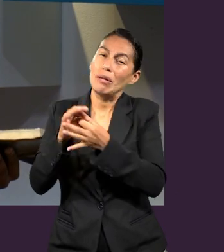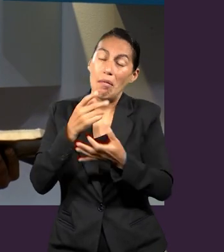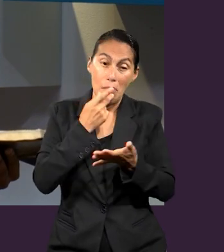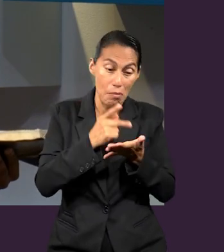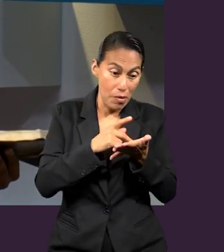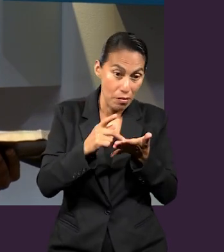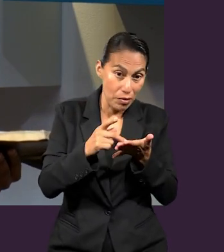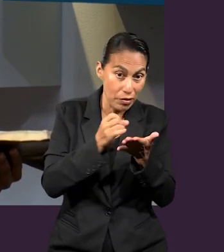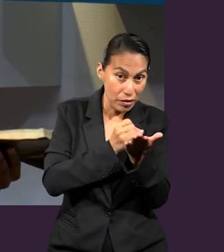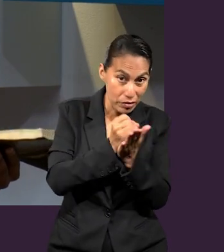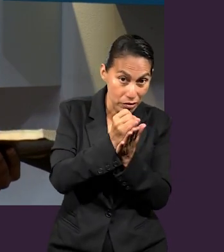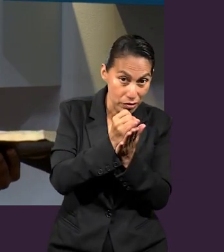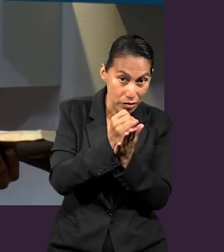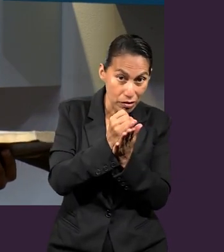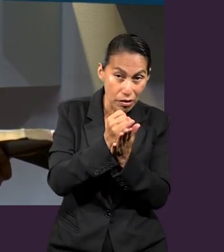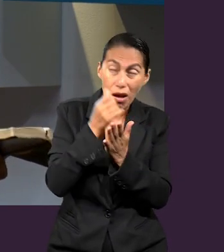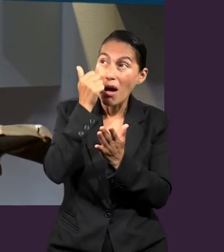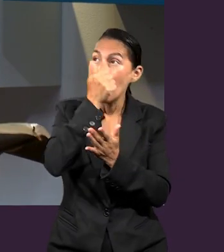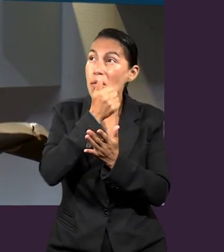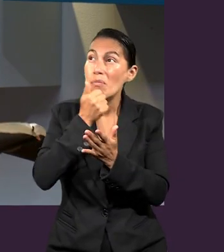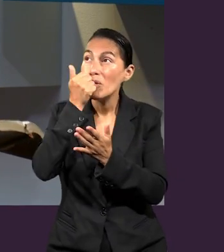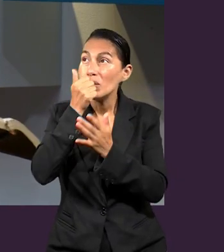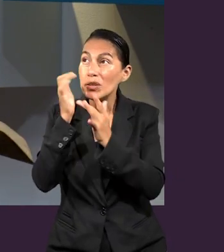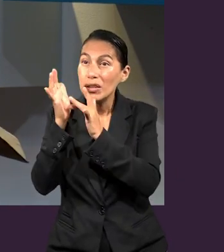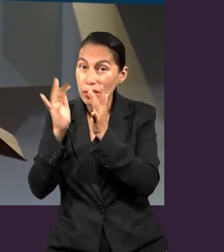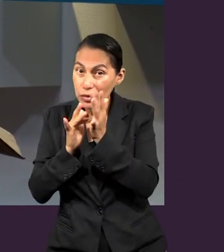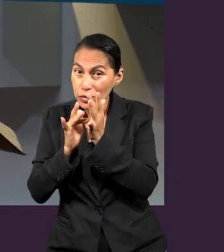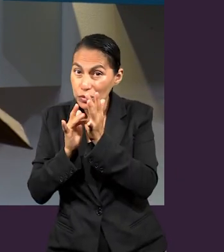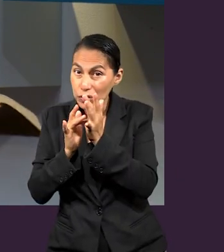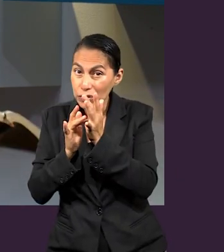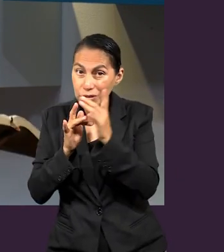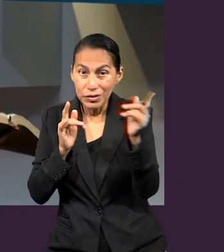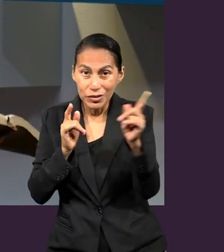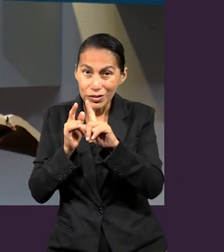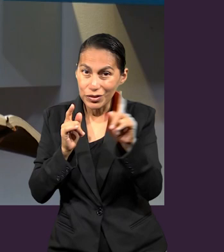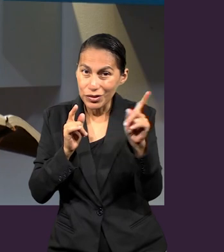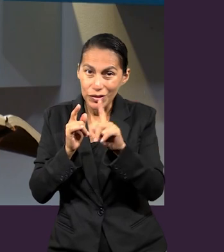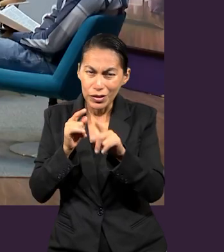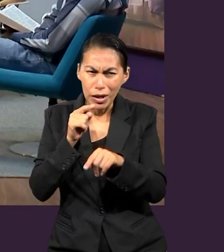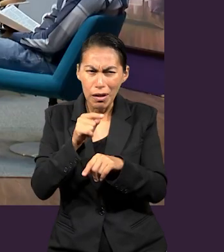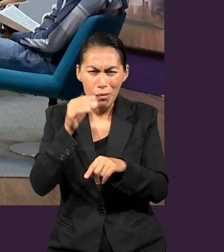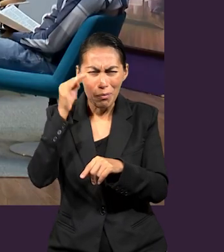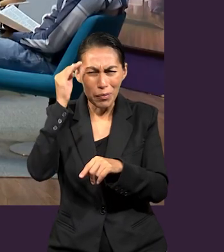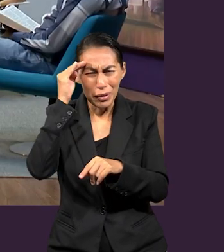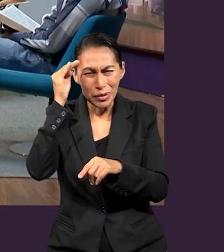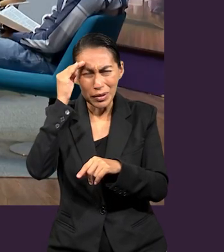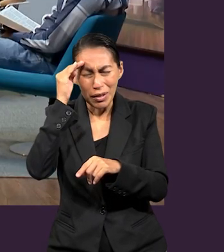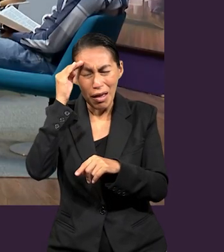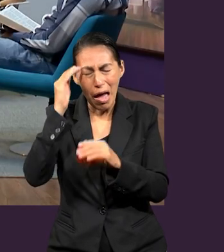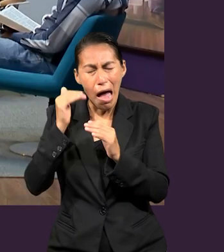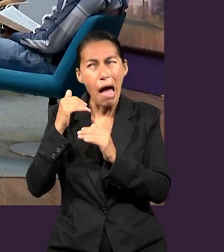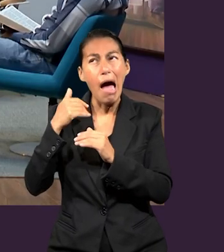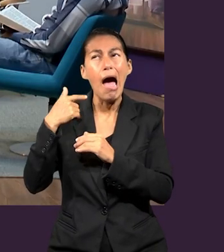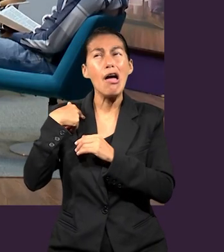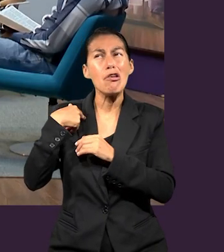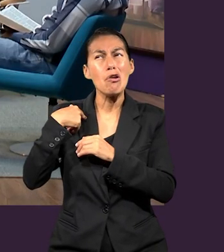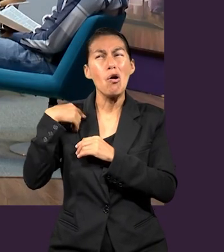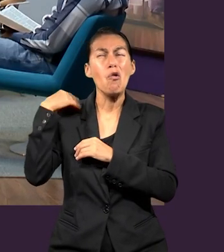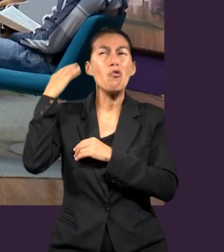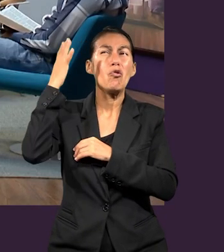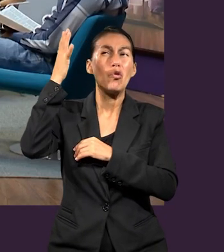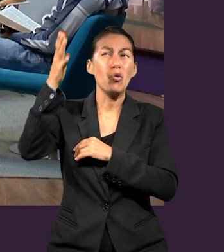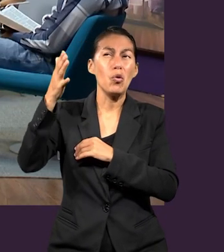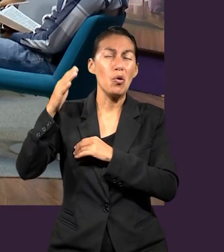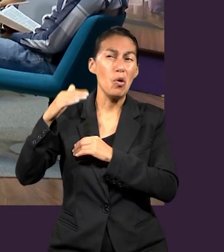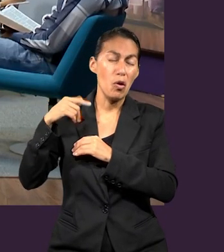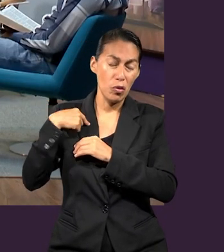Jesús. No era como que yo cuando sea grande quiero ser apóstol. Él no pensó en esto, pero